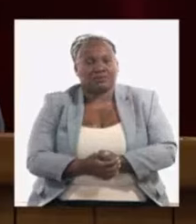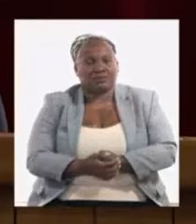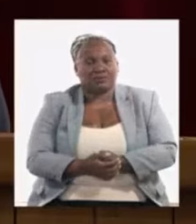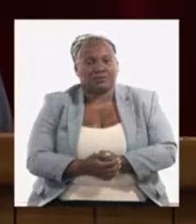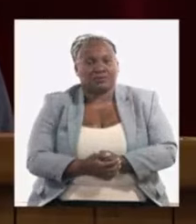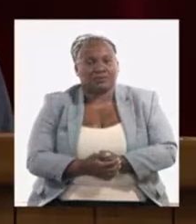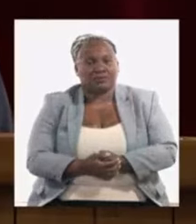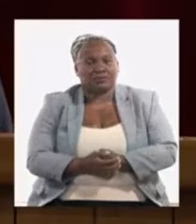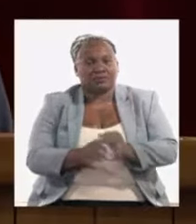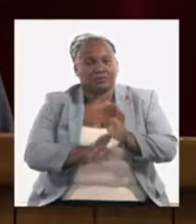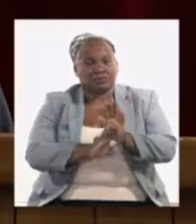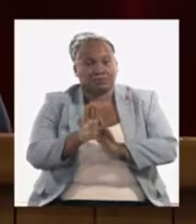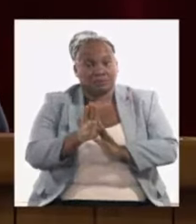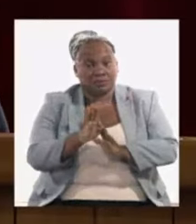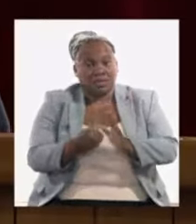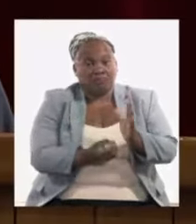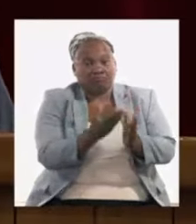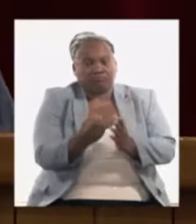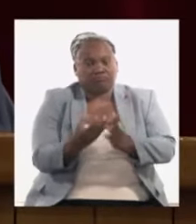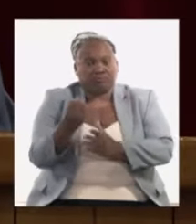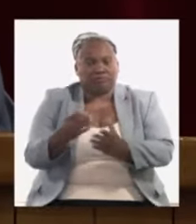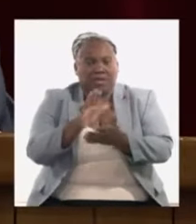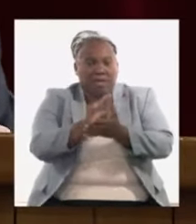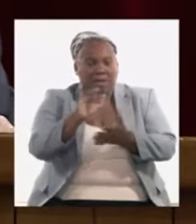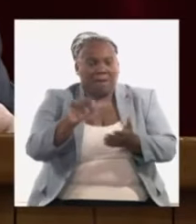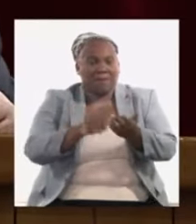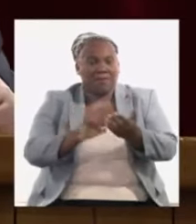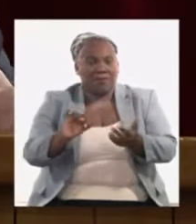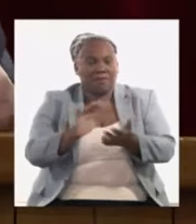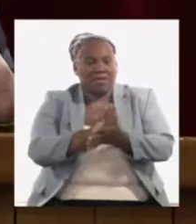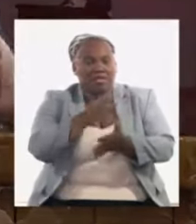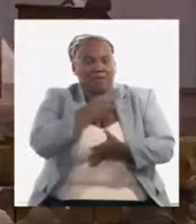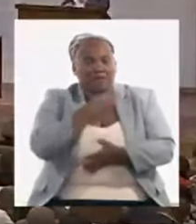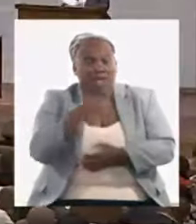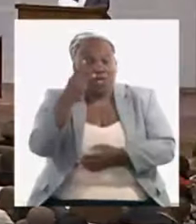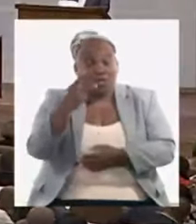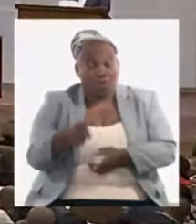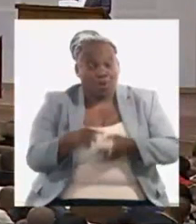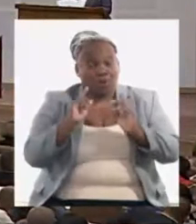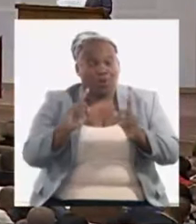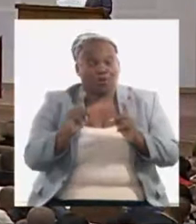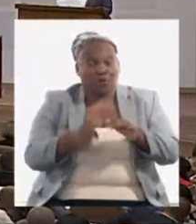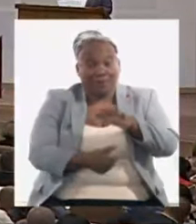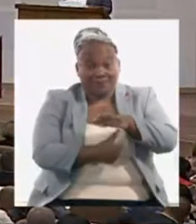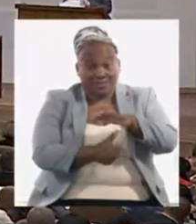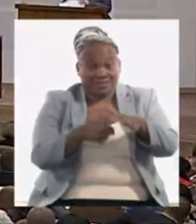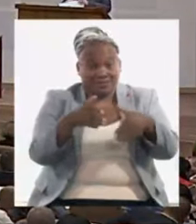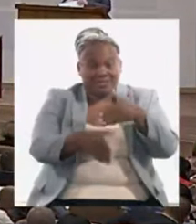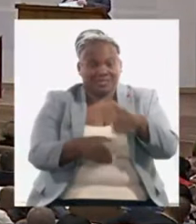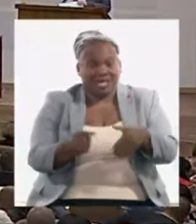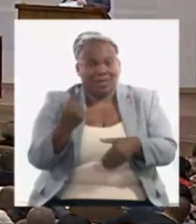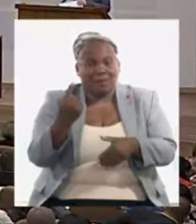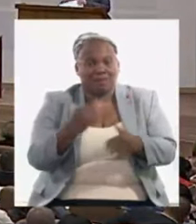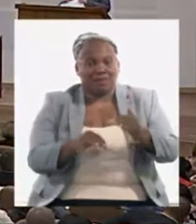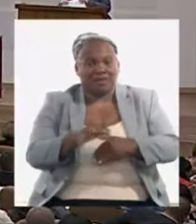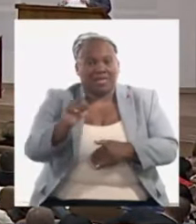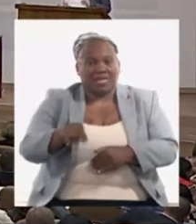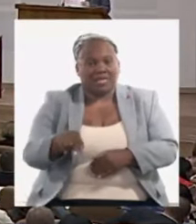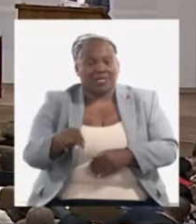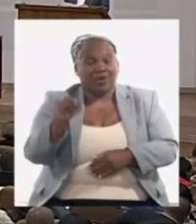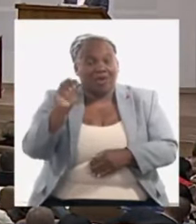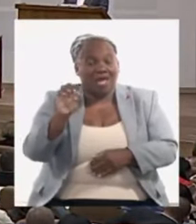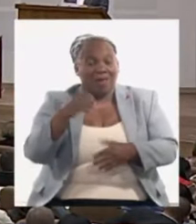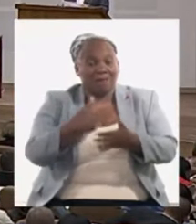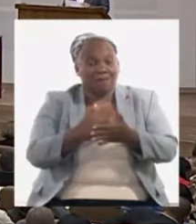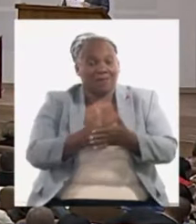avanzar en la creación de MIPIMES estatales ha habido un impulso también ha habido dos reuniones presididas por el presidente primer ministro con empresarios estatales y